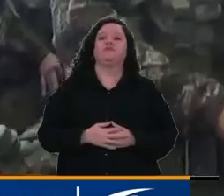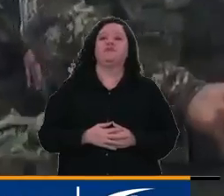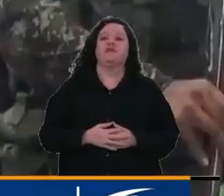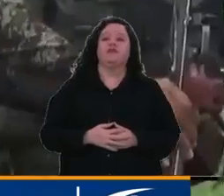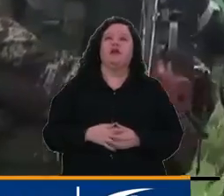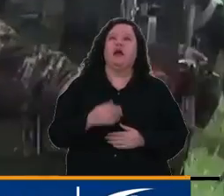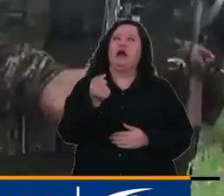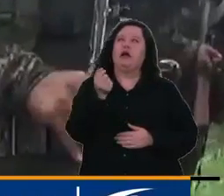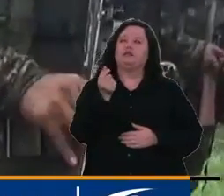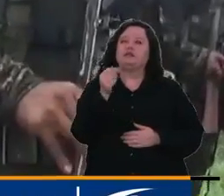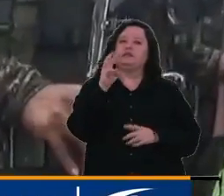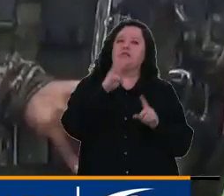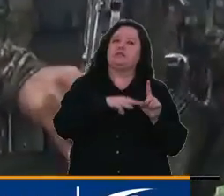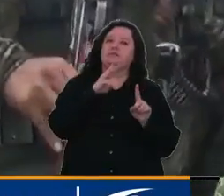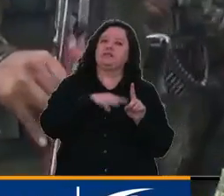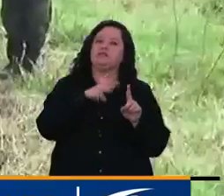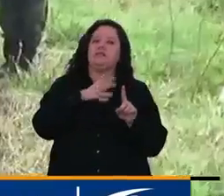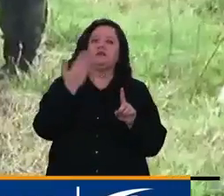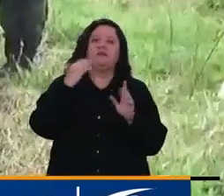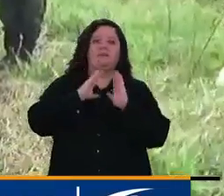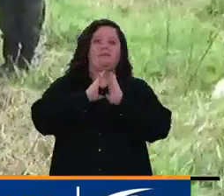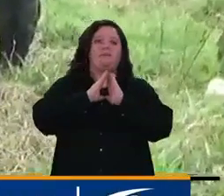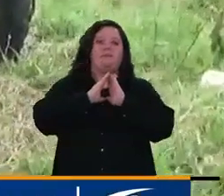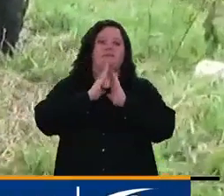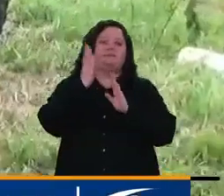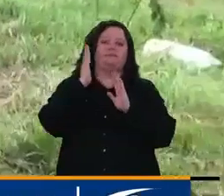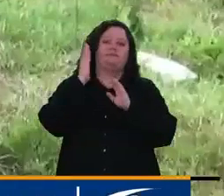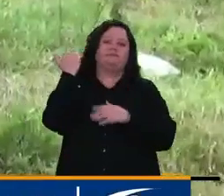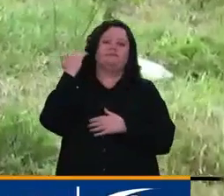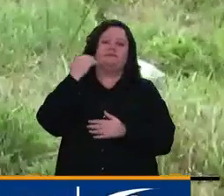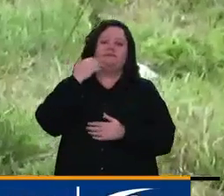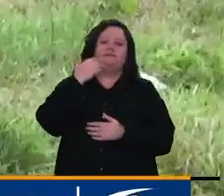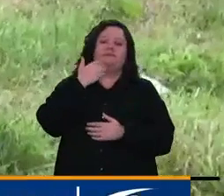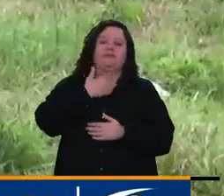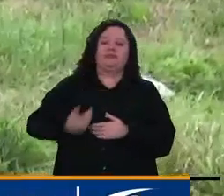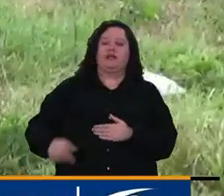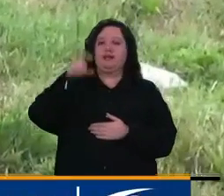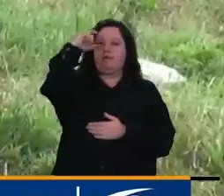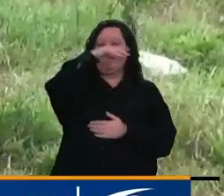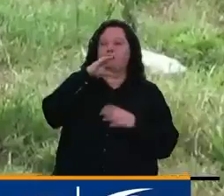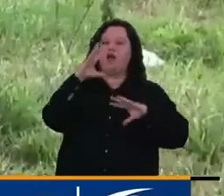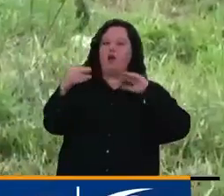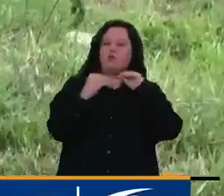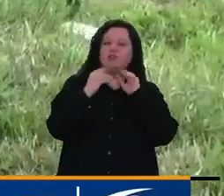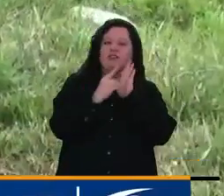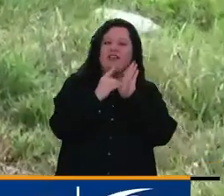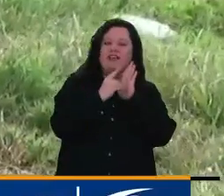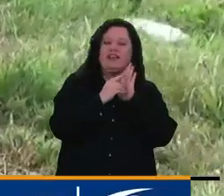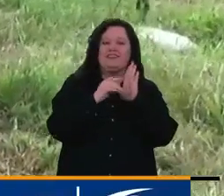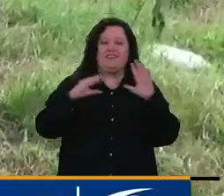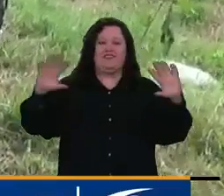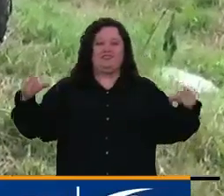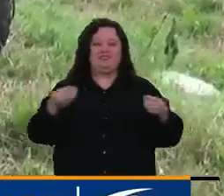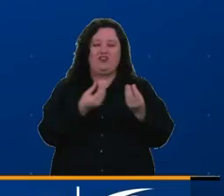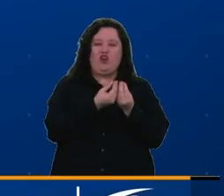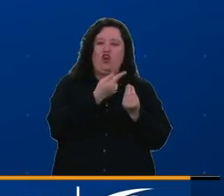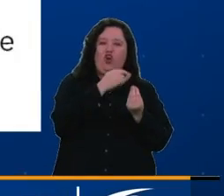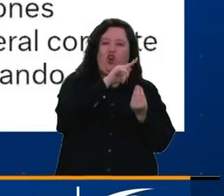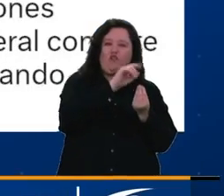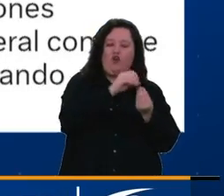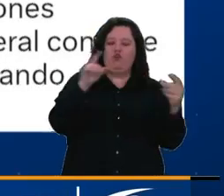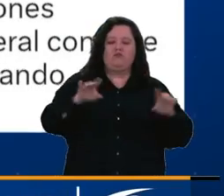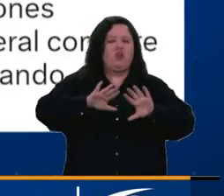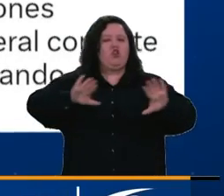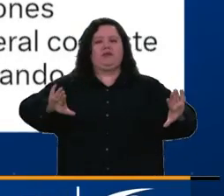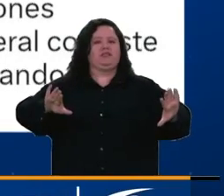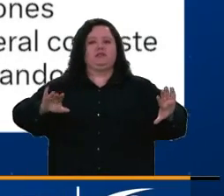Pasaron casi tres meses desde que el presidente Gustavo Petro firmó el decreto 2658 de cese al fuego bilateral con el Clan del Golfo para